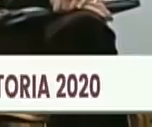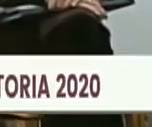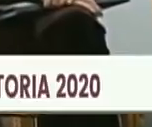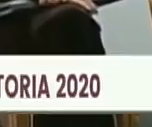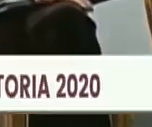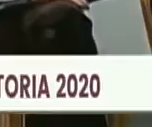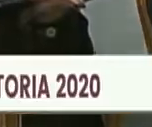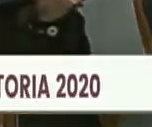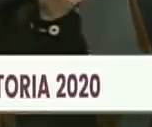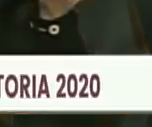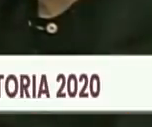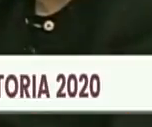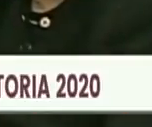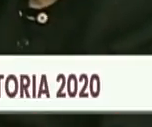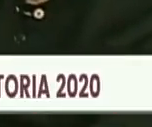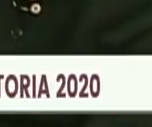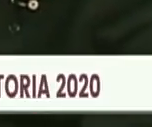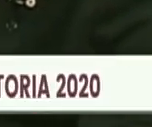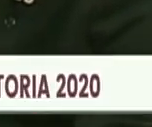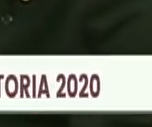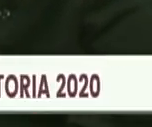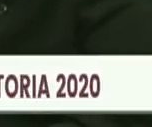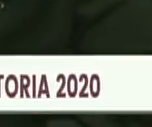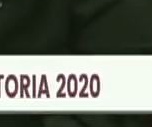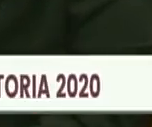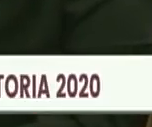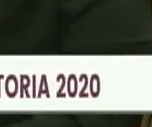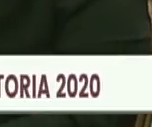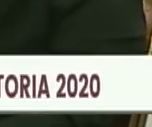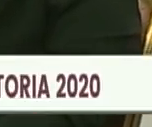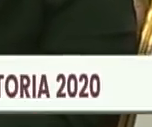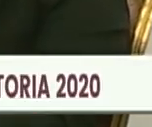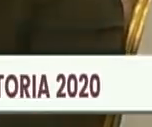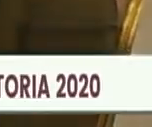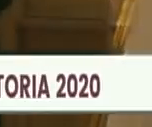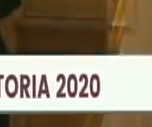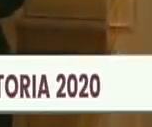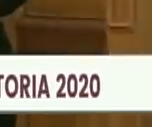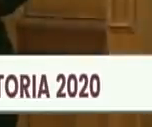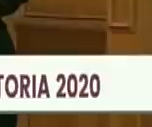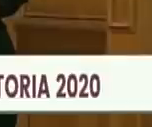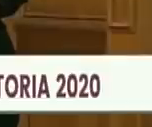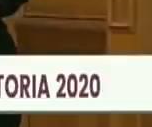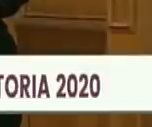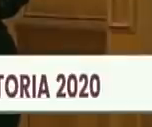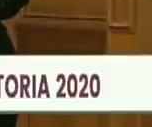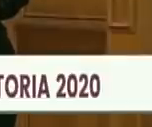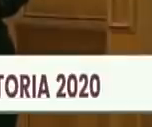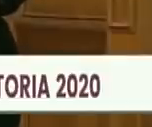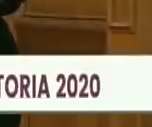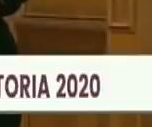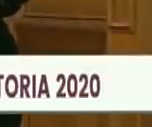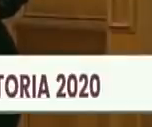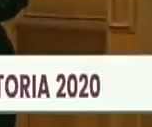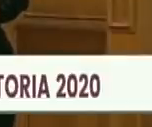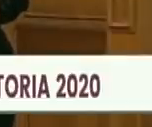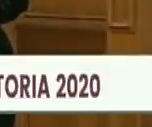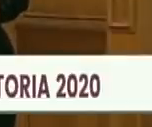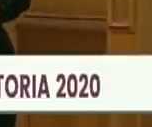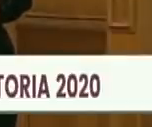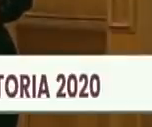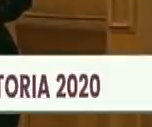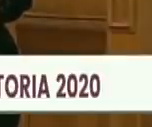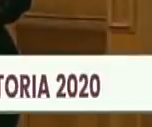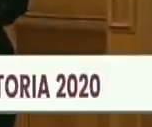investigación la docencia la difusión de la historia en cualquiera de sus modalidades y especialidades igualmente